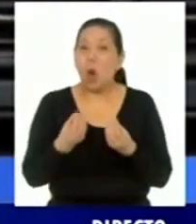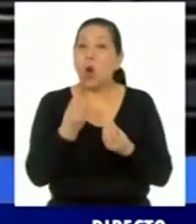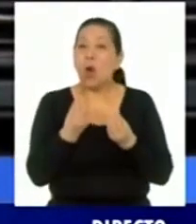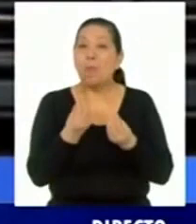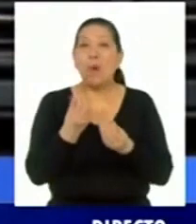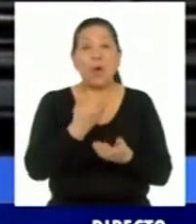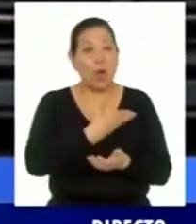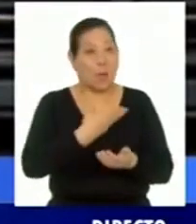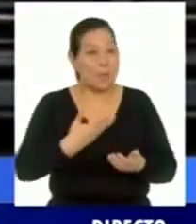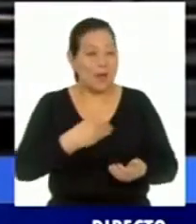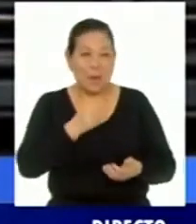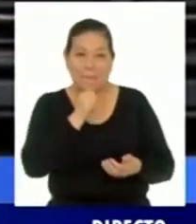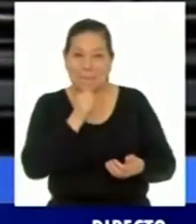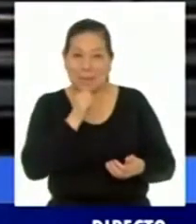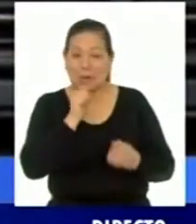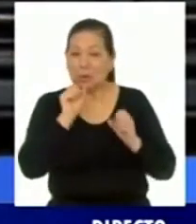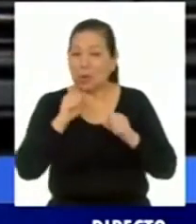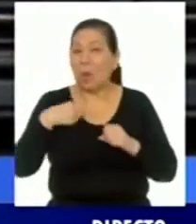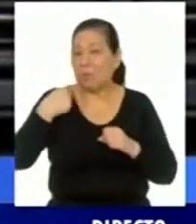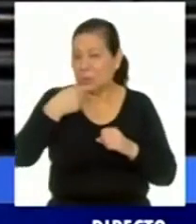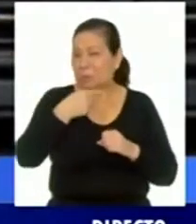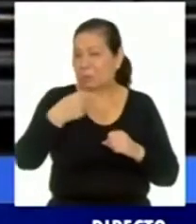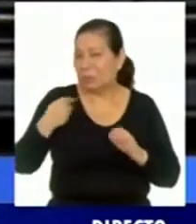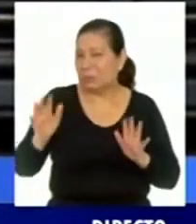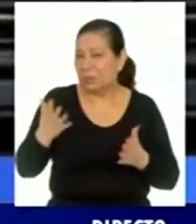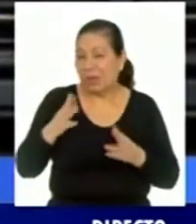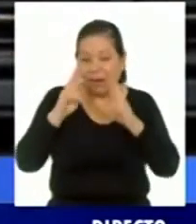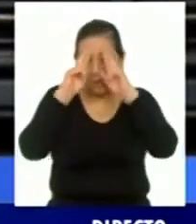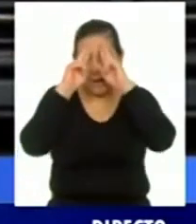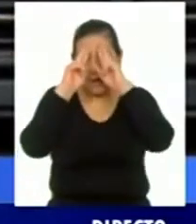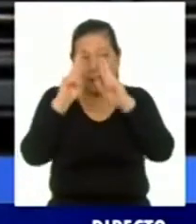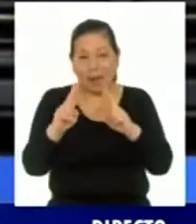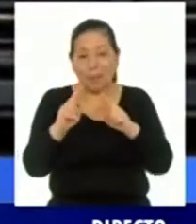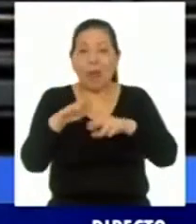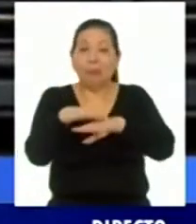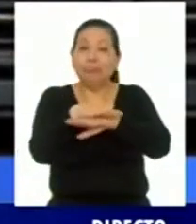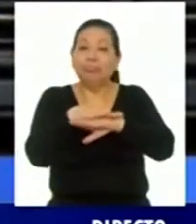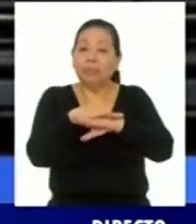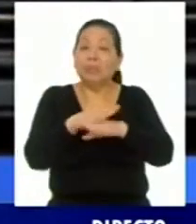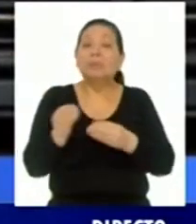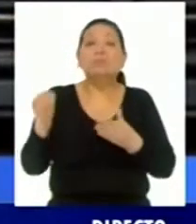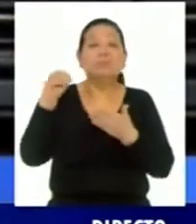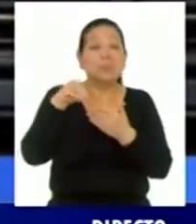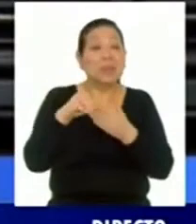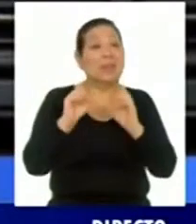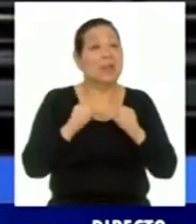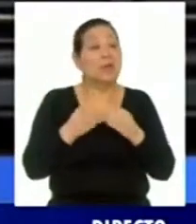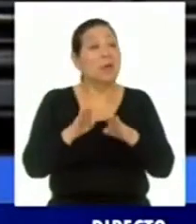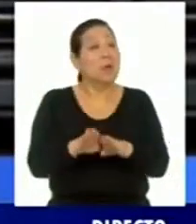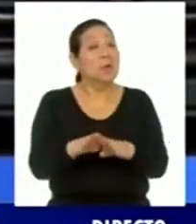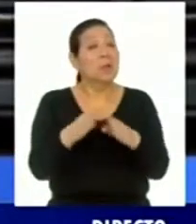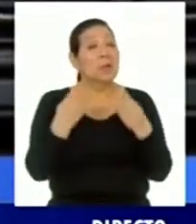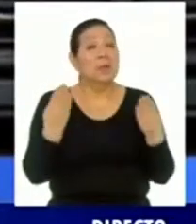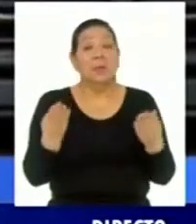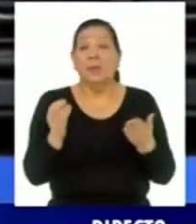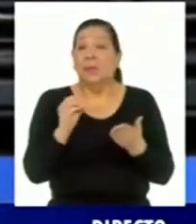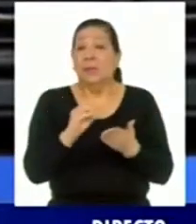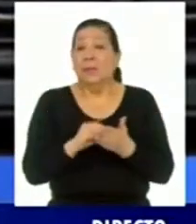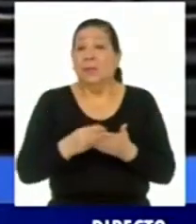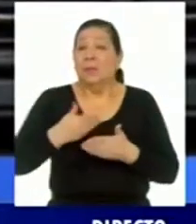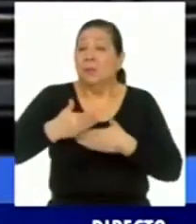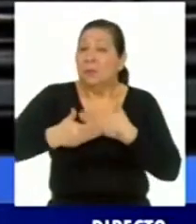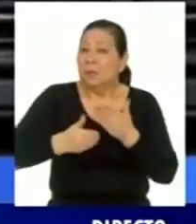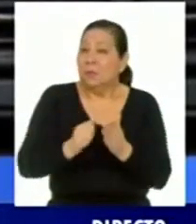semanas, para tener la posibilidad de, respetando el plan elaborado, poder tener una apertura mayor